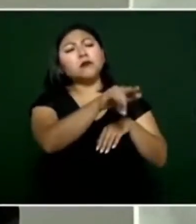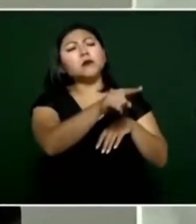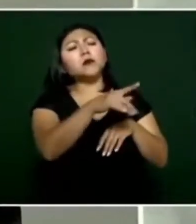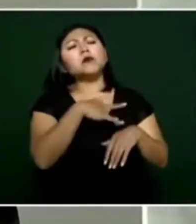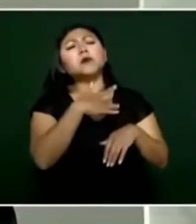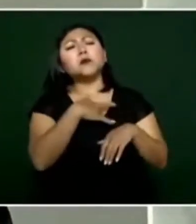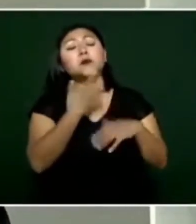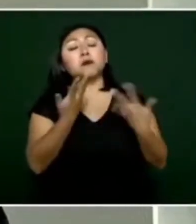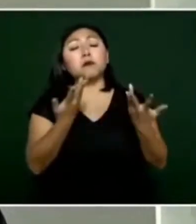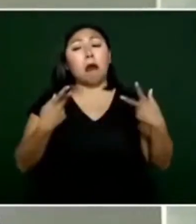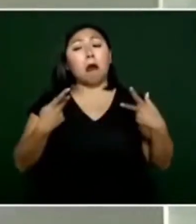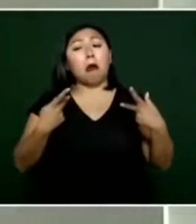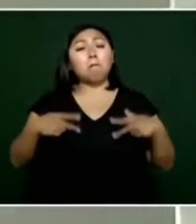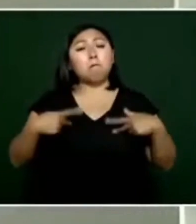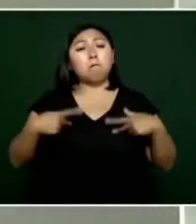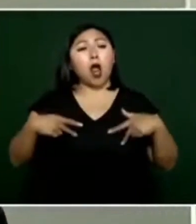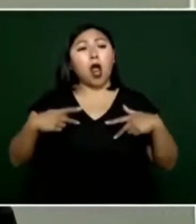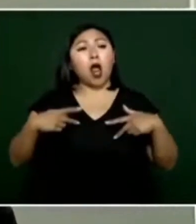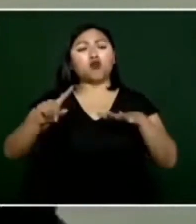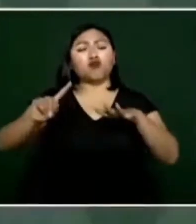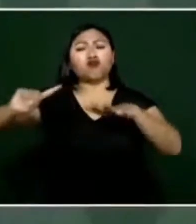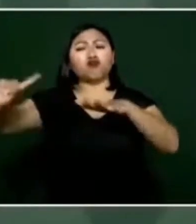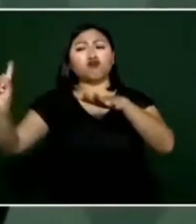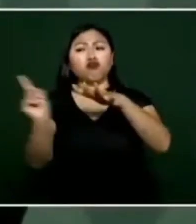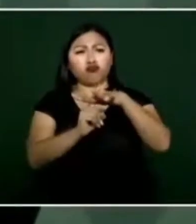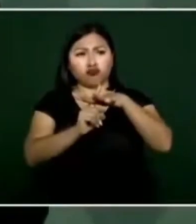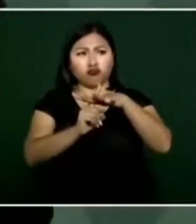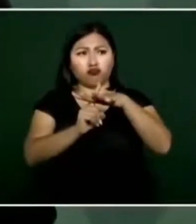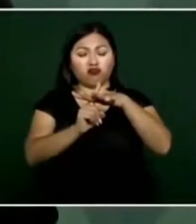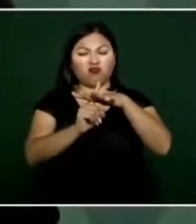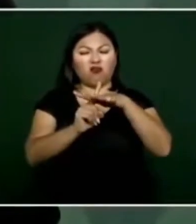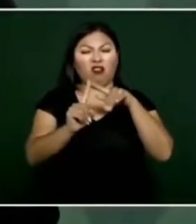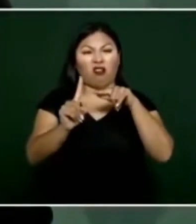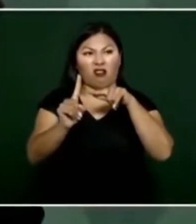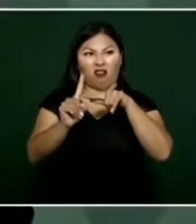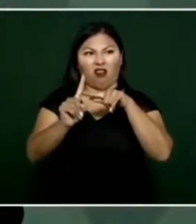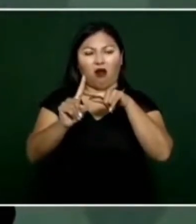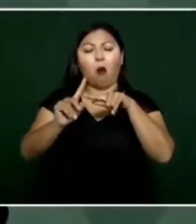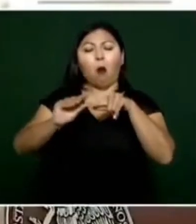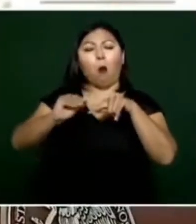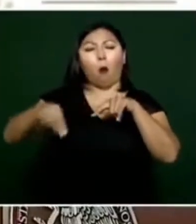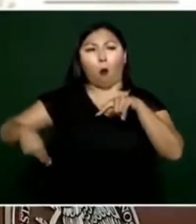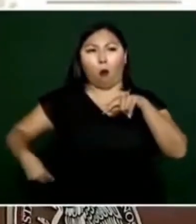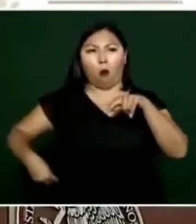son los que traen la droga a Estados Unidos